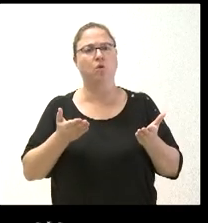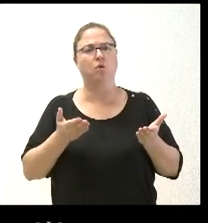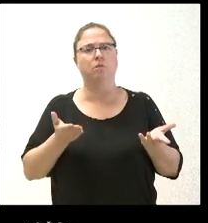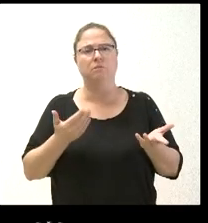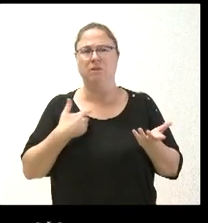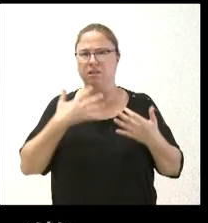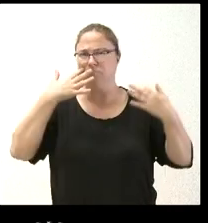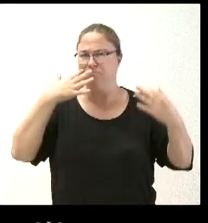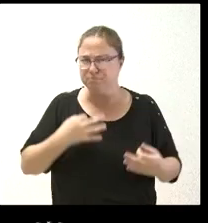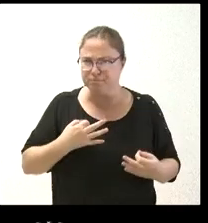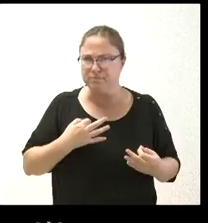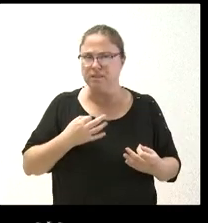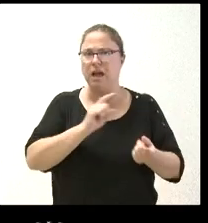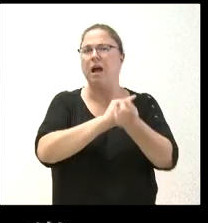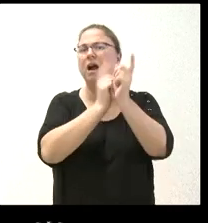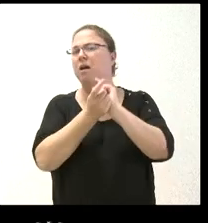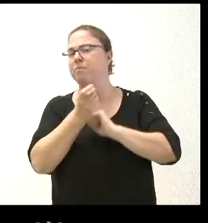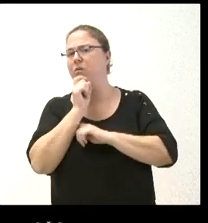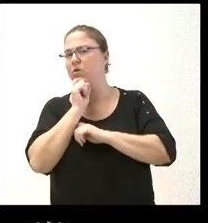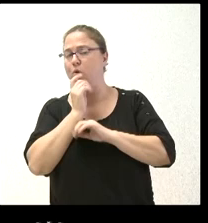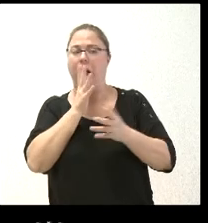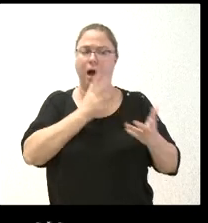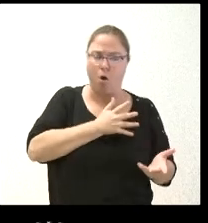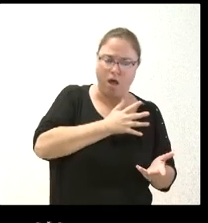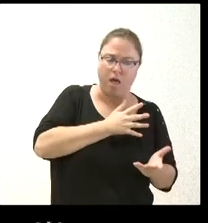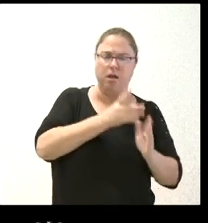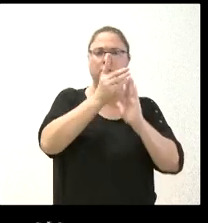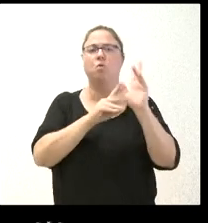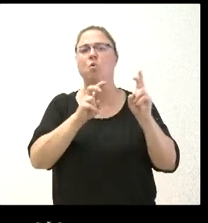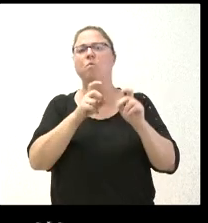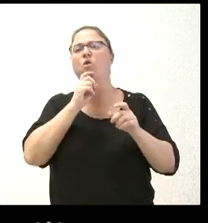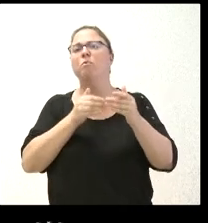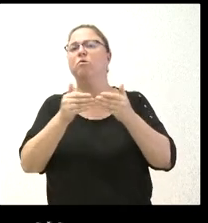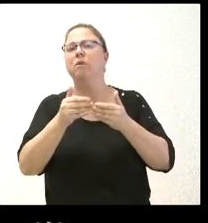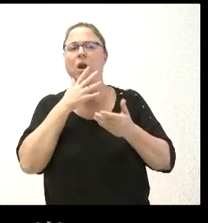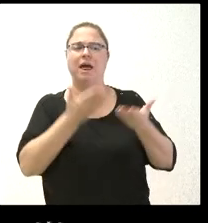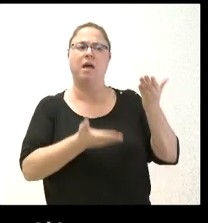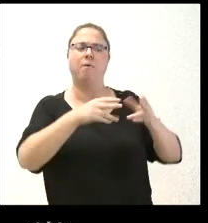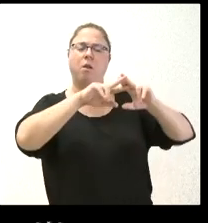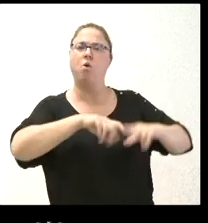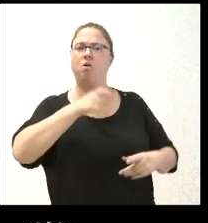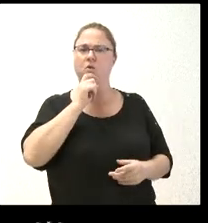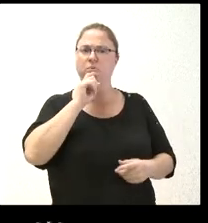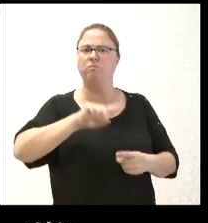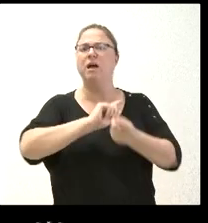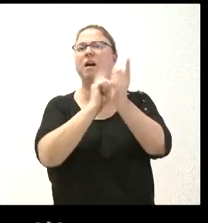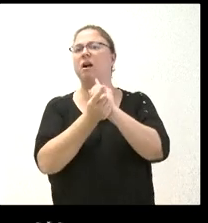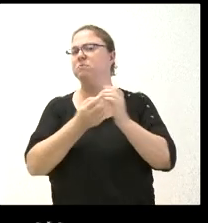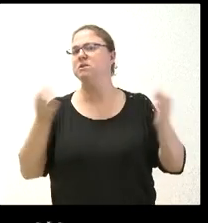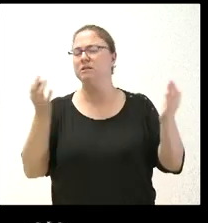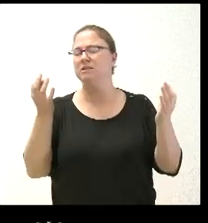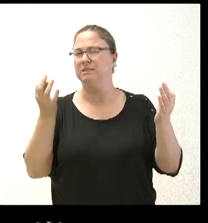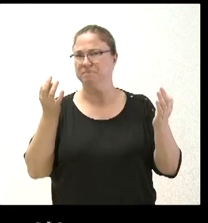efectos prácticos nos puede decir qué cambia con respecto a lo que hay actualmente, cómo se evalúa actualmente y qué es lo que va a cambiar. No sé si nos